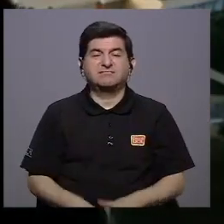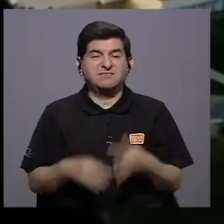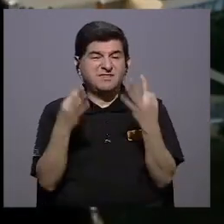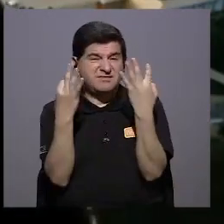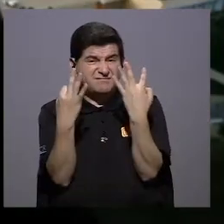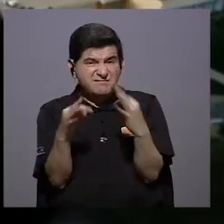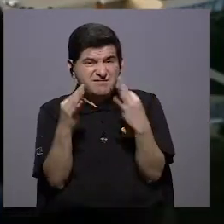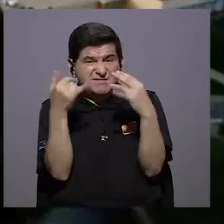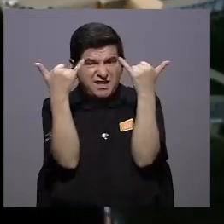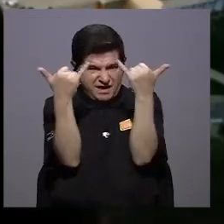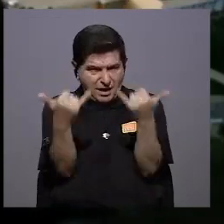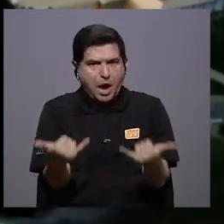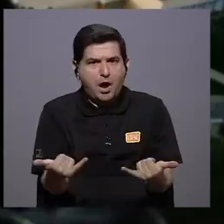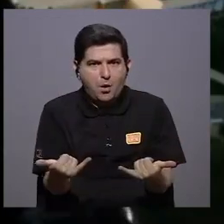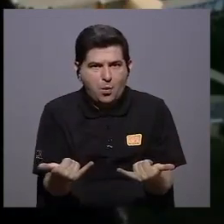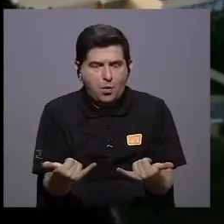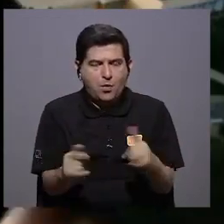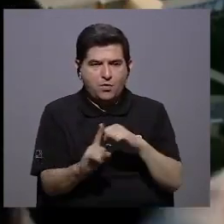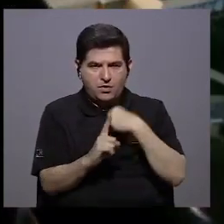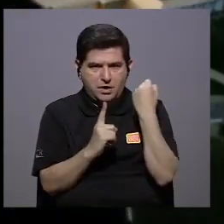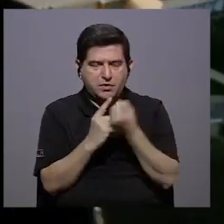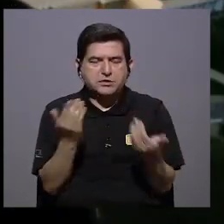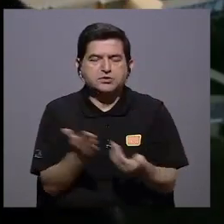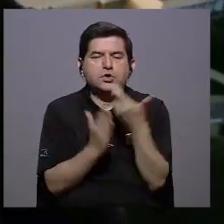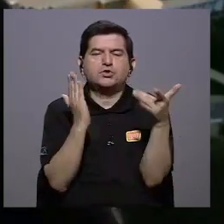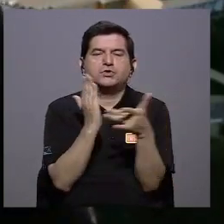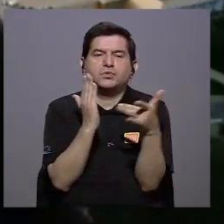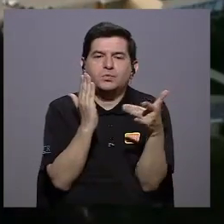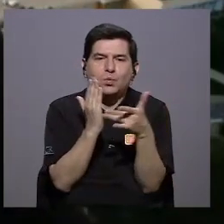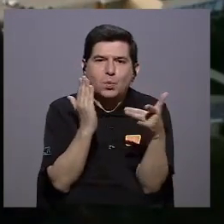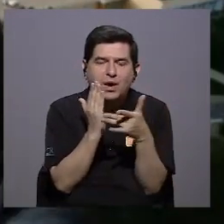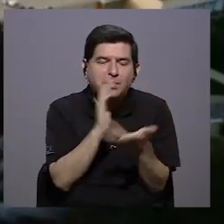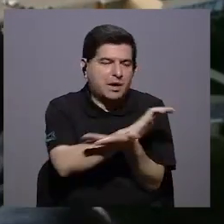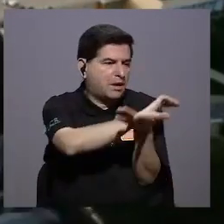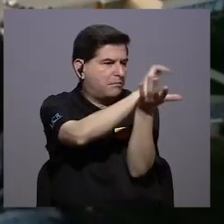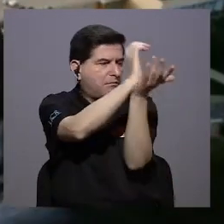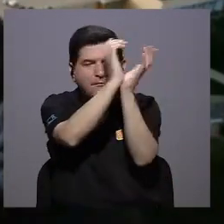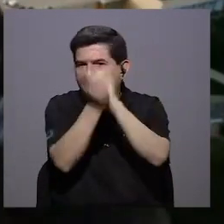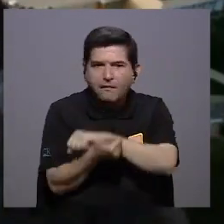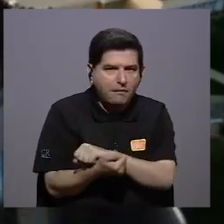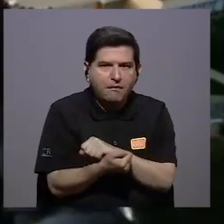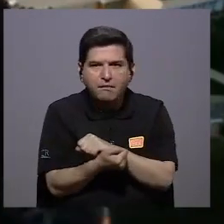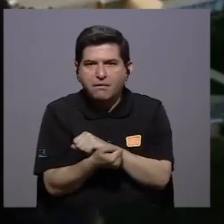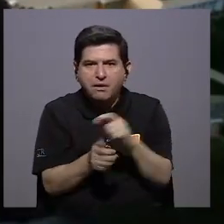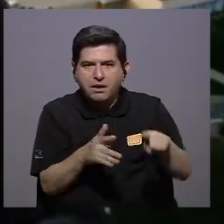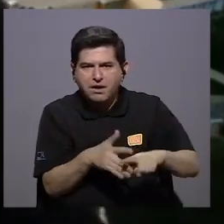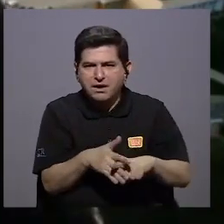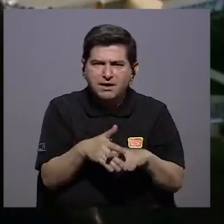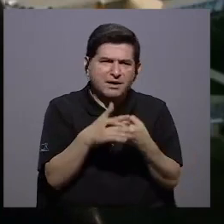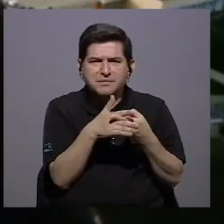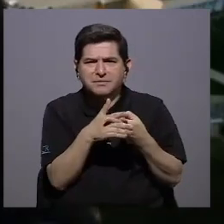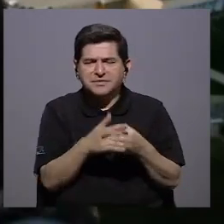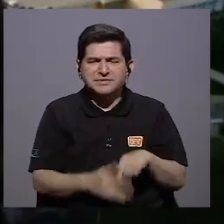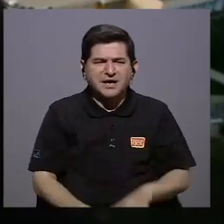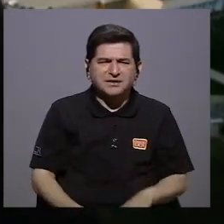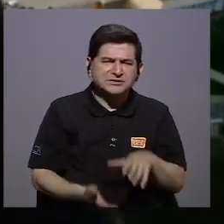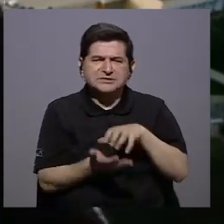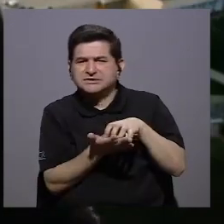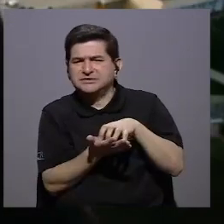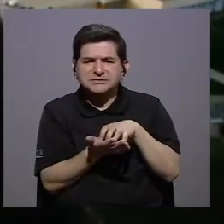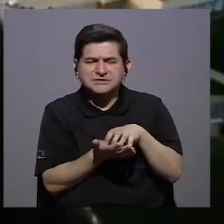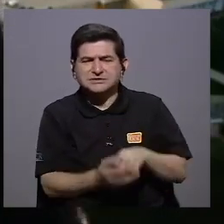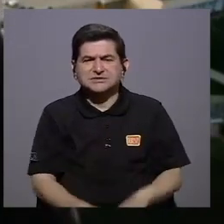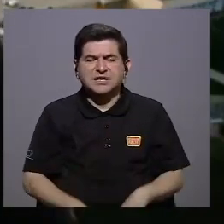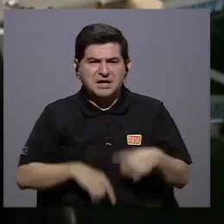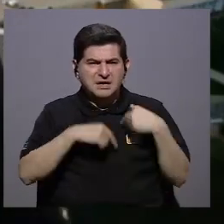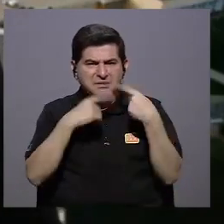pretender que ahora en base a esto y usando nuevas tecnologías cambiemos y empezamos a cuestionar